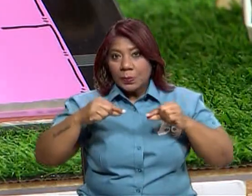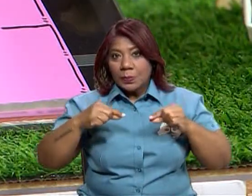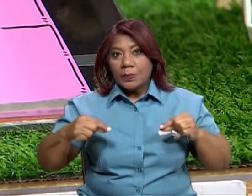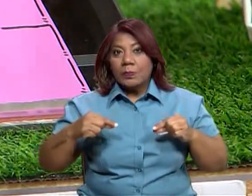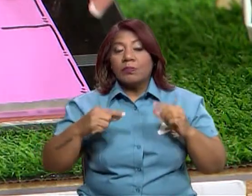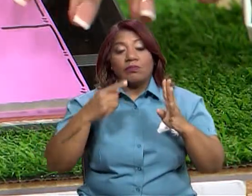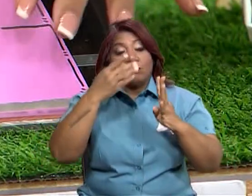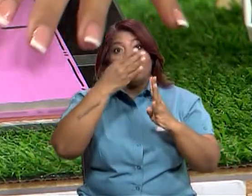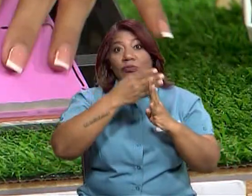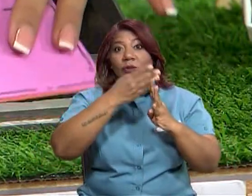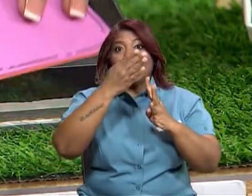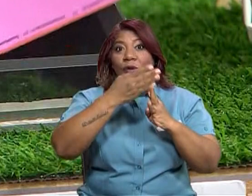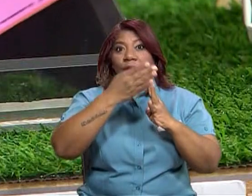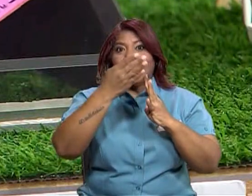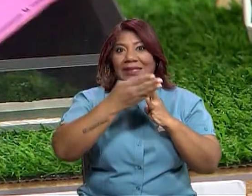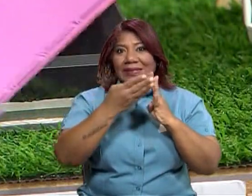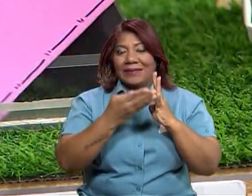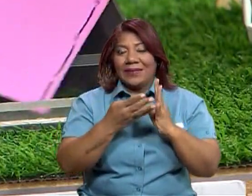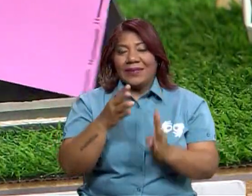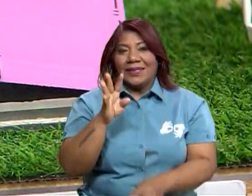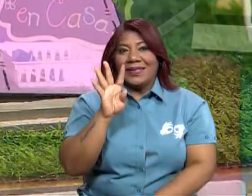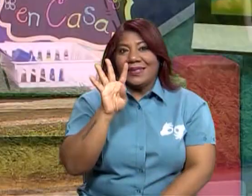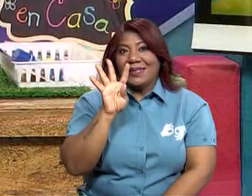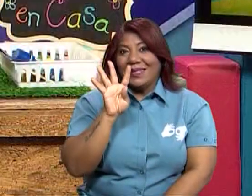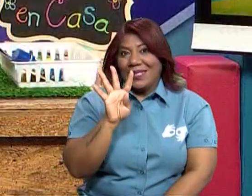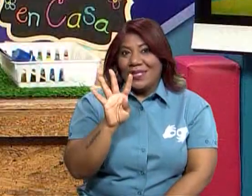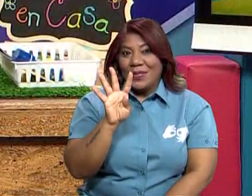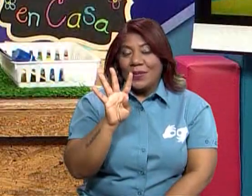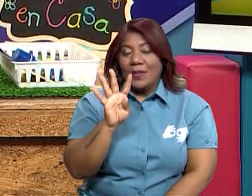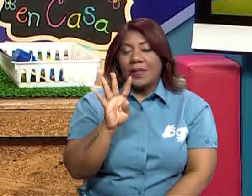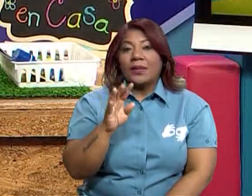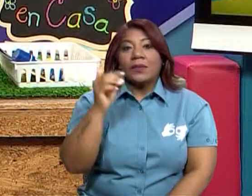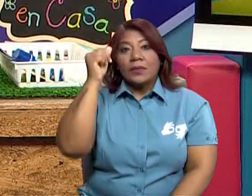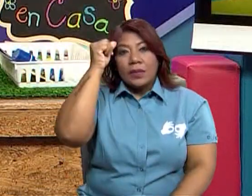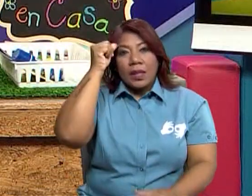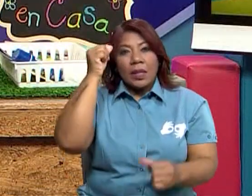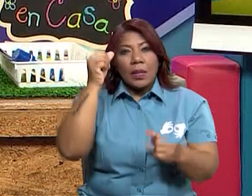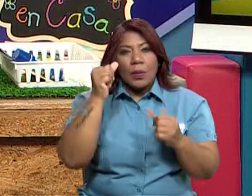Y solamente vamos a recortar. Procura que cada espacio tenga, ¿verdad?